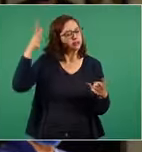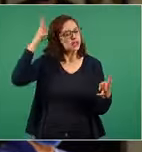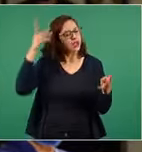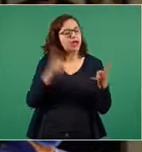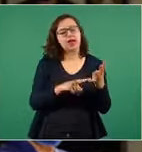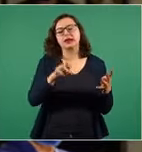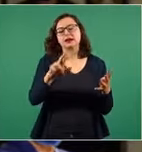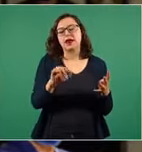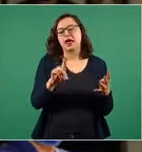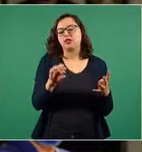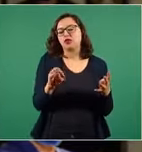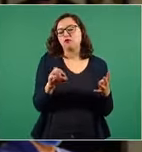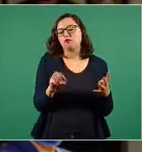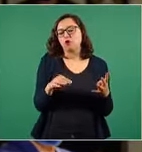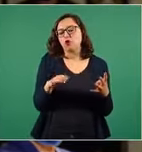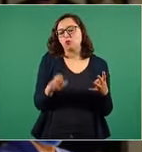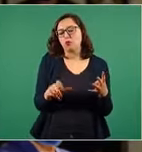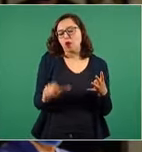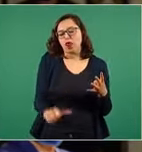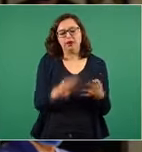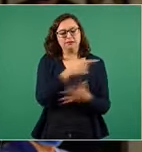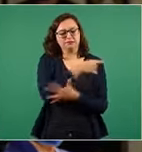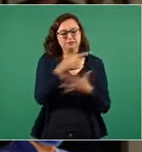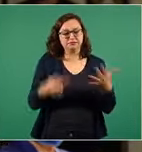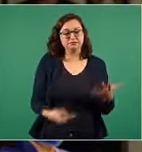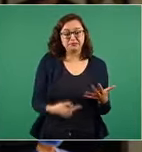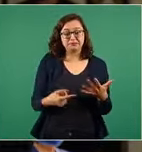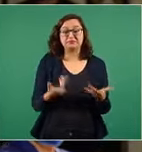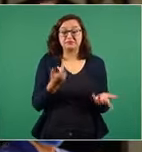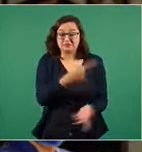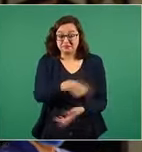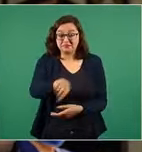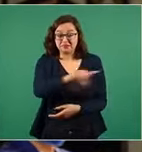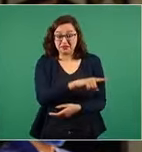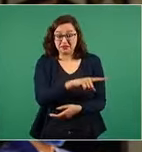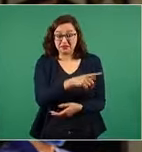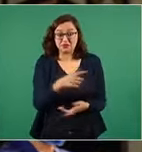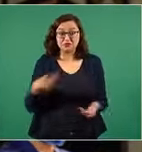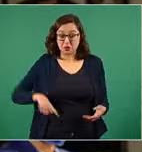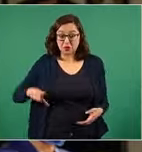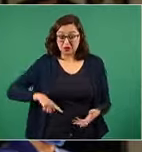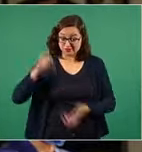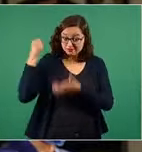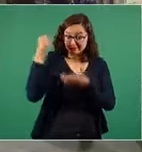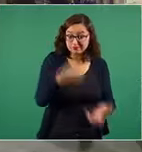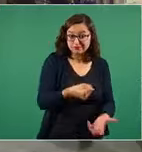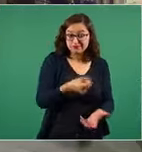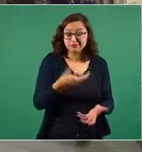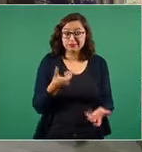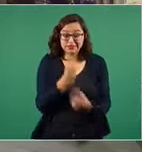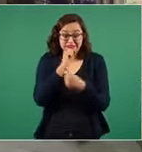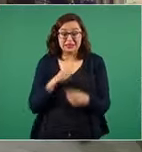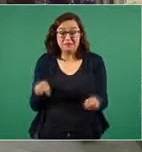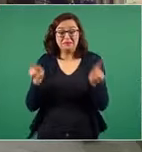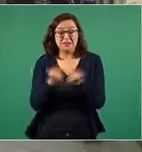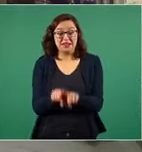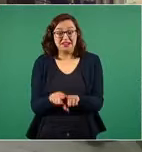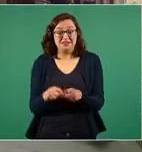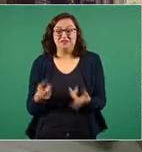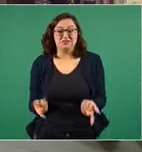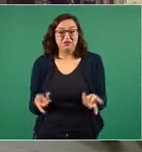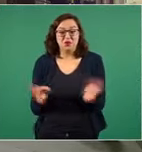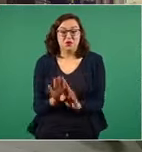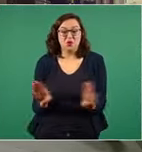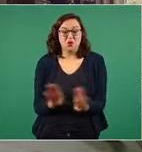esos medios son también los medios que más reciben recursos de su gobierno, señor presidente. Los medios que a pesar de